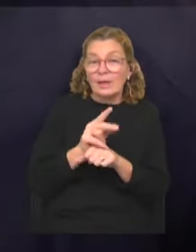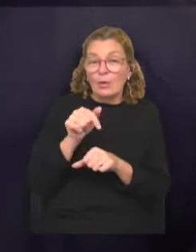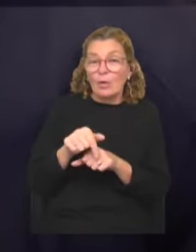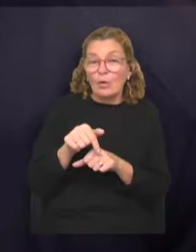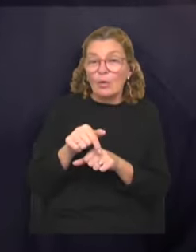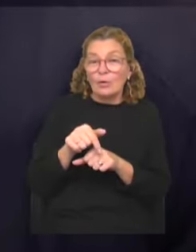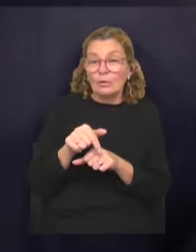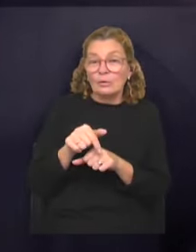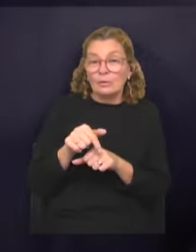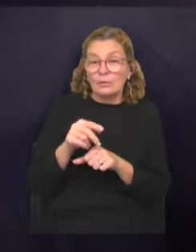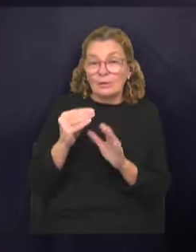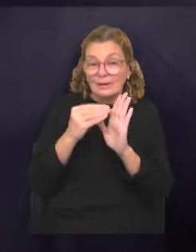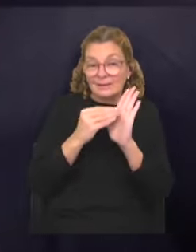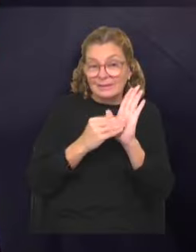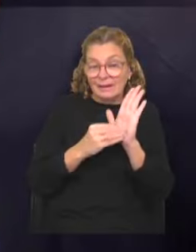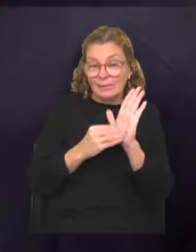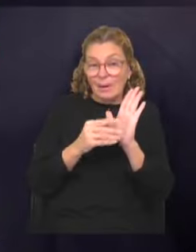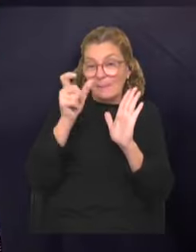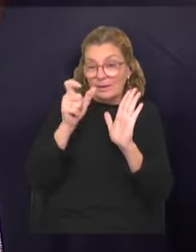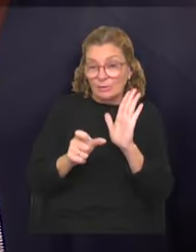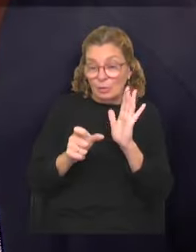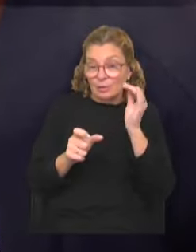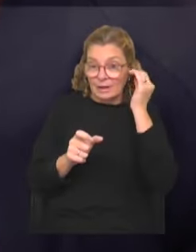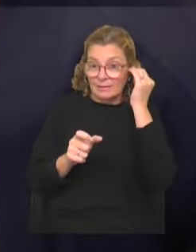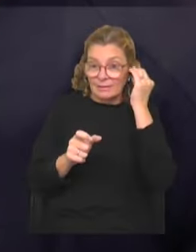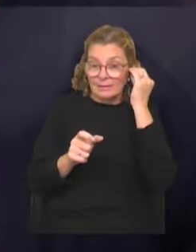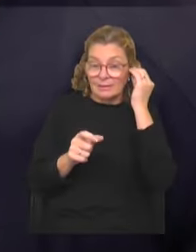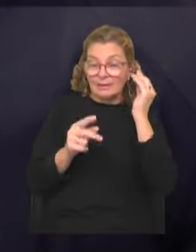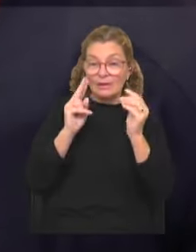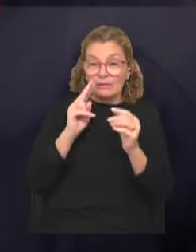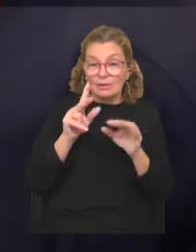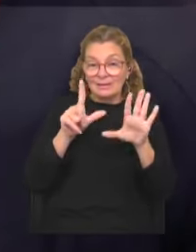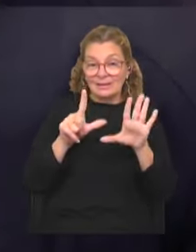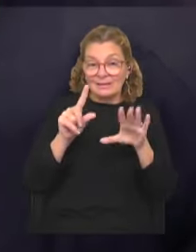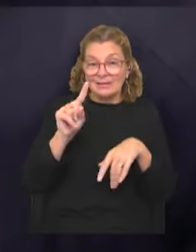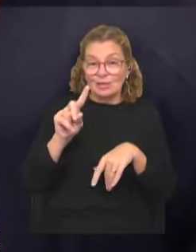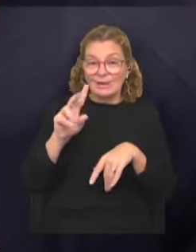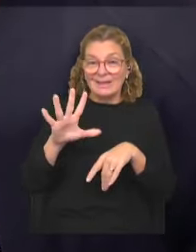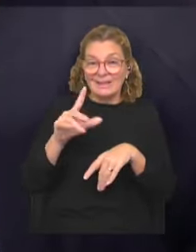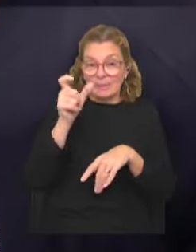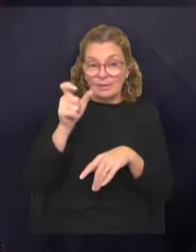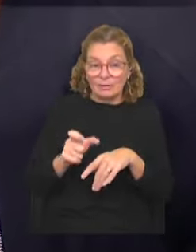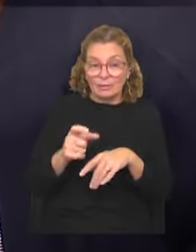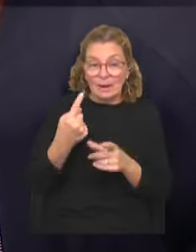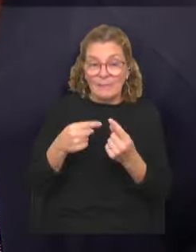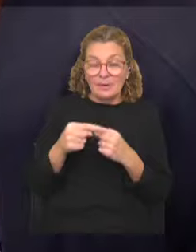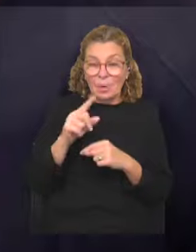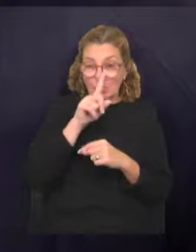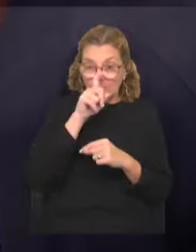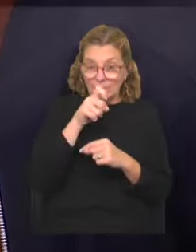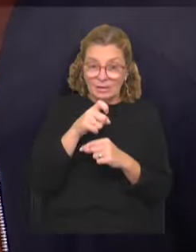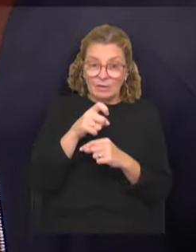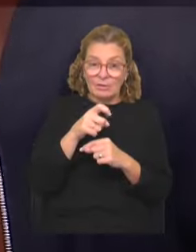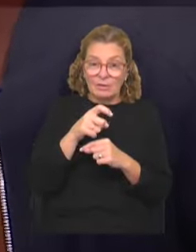hoy por hoy, registrados, es decir, los Cuidacoches regularizados, son 715, pero se estima que en Montevideo